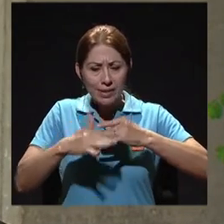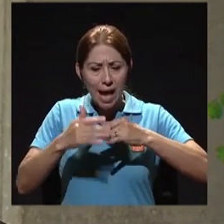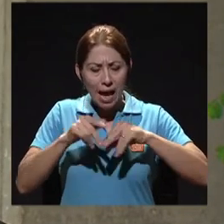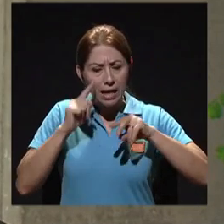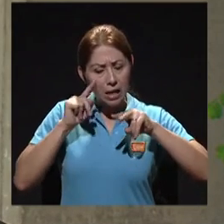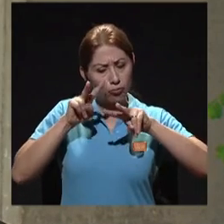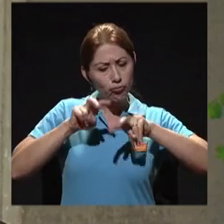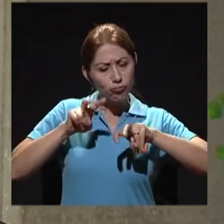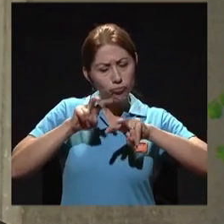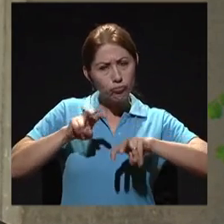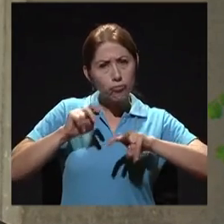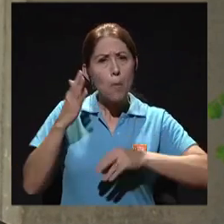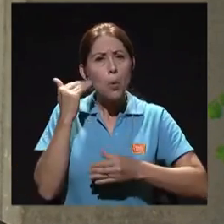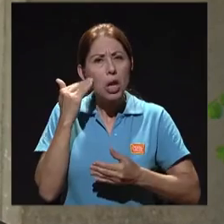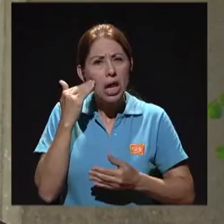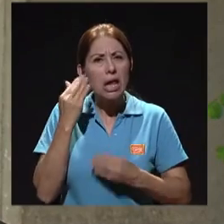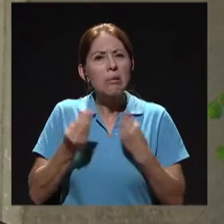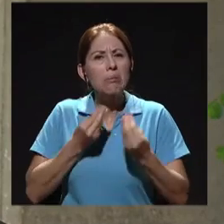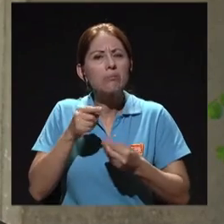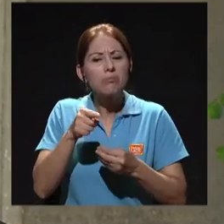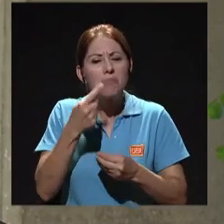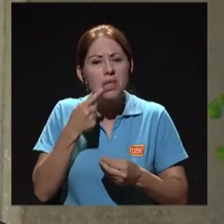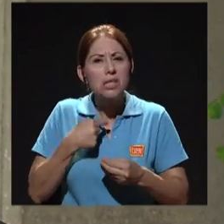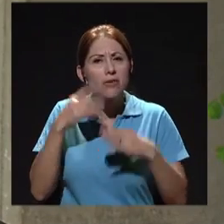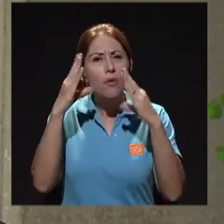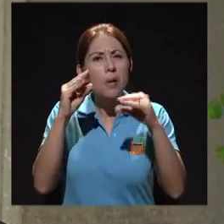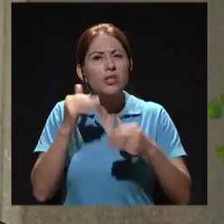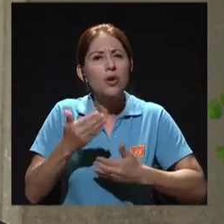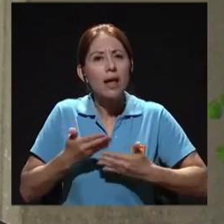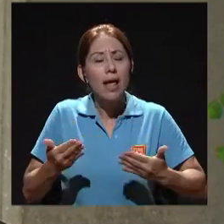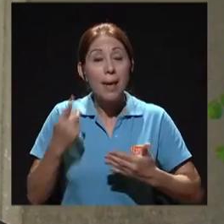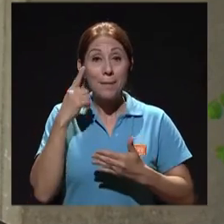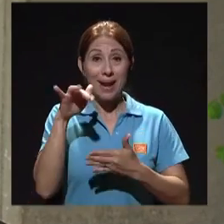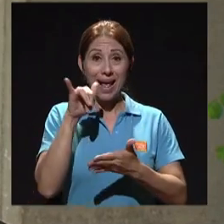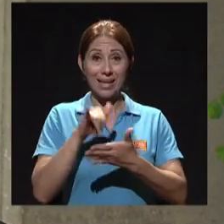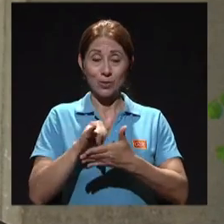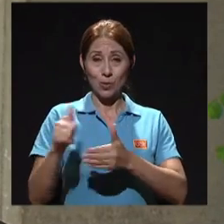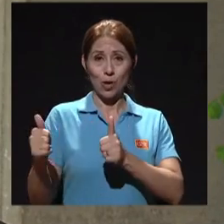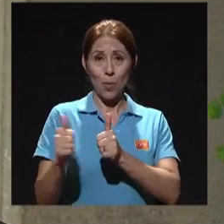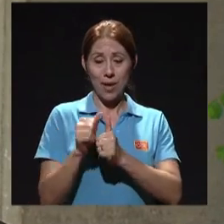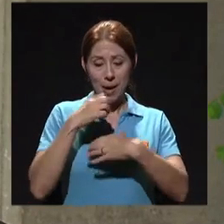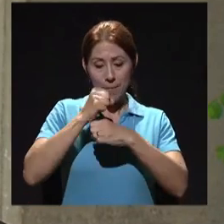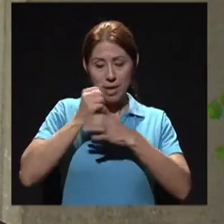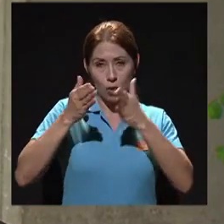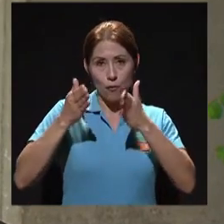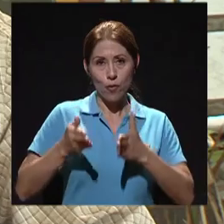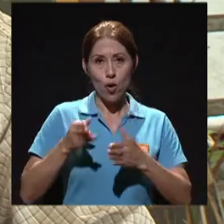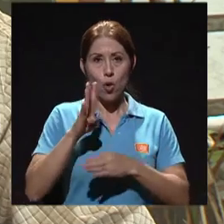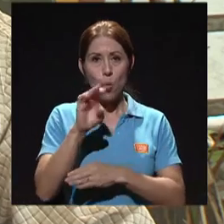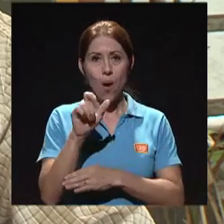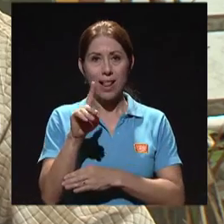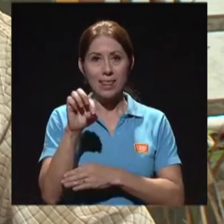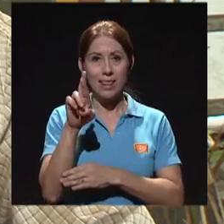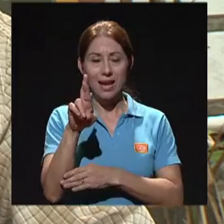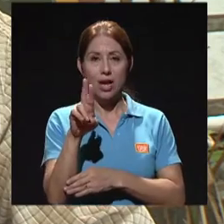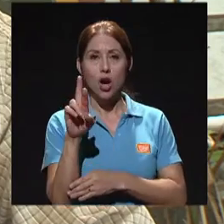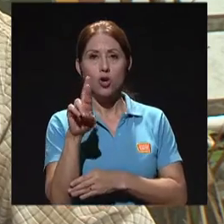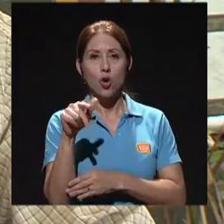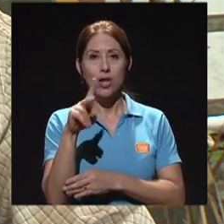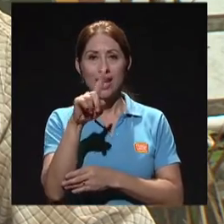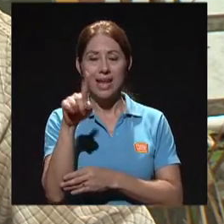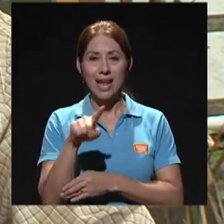dice el examen de sangre. Y para eso hoy nos acompaña el microbiólogo Walter Rodríguez Romero, él es